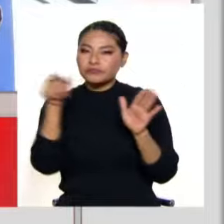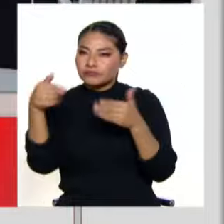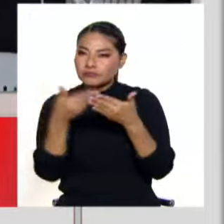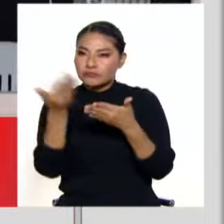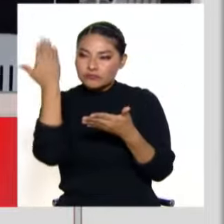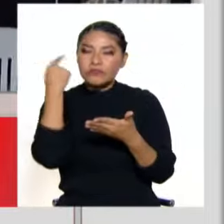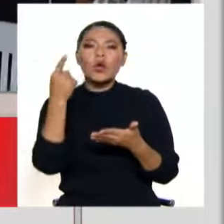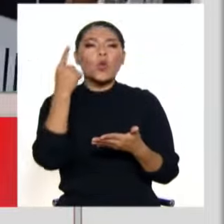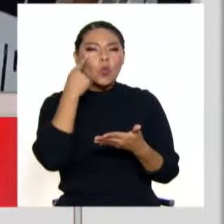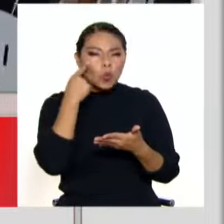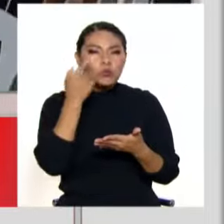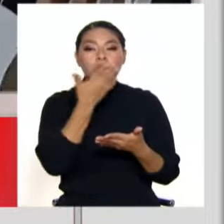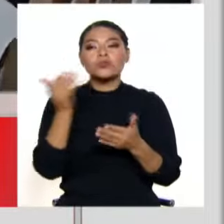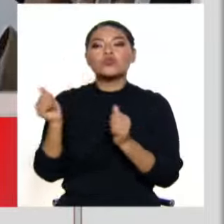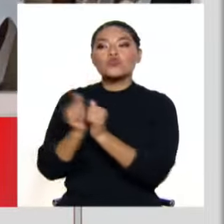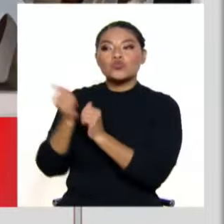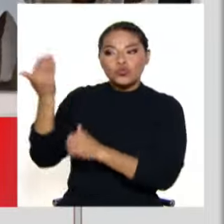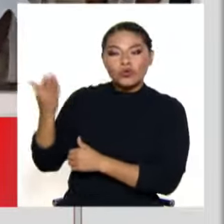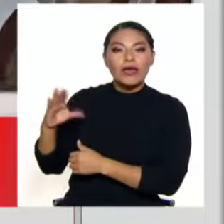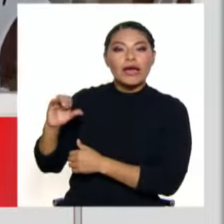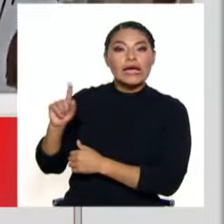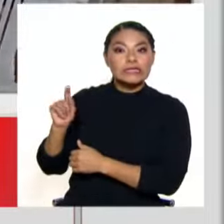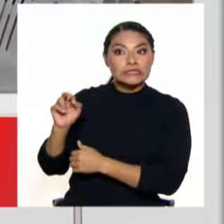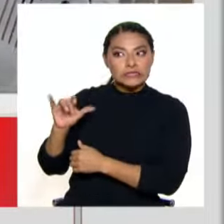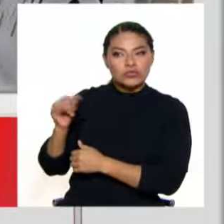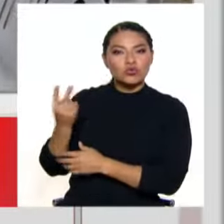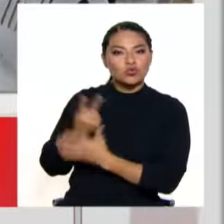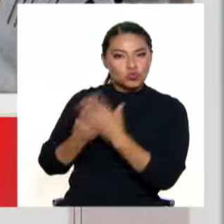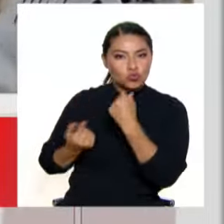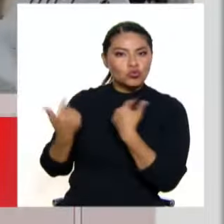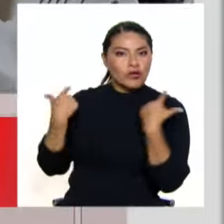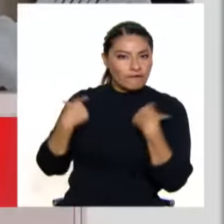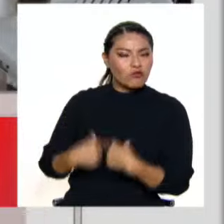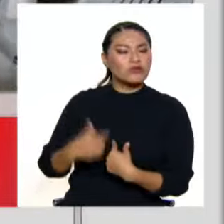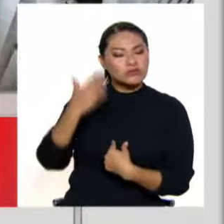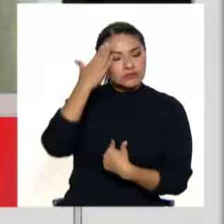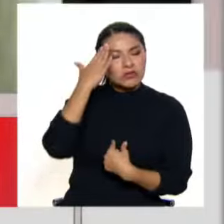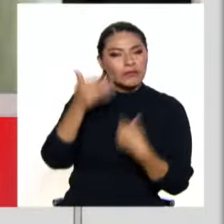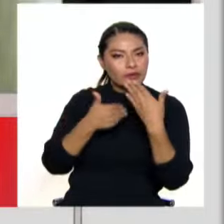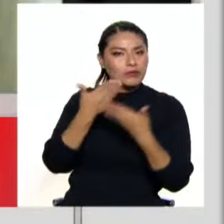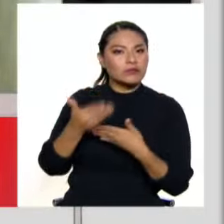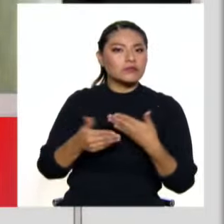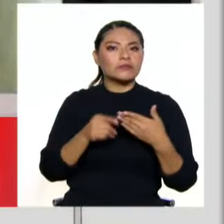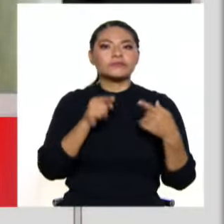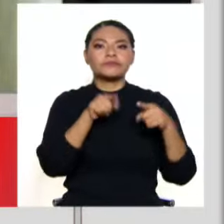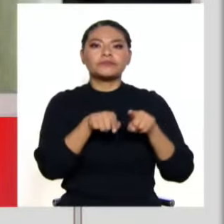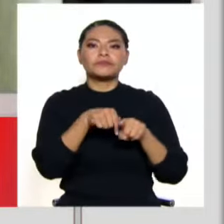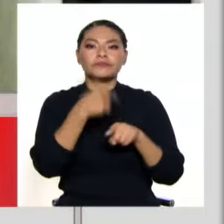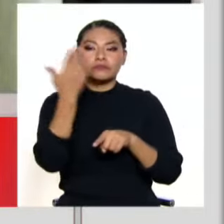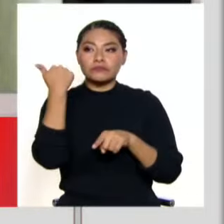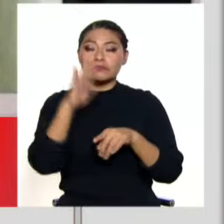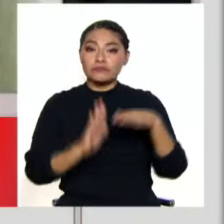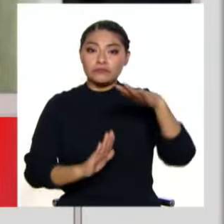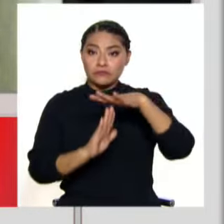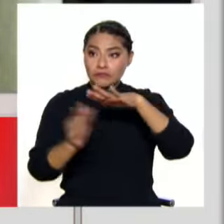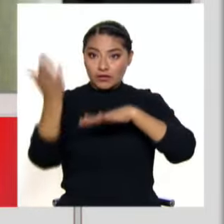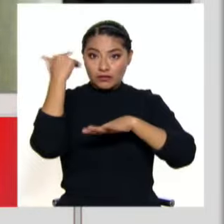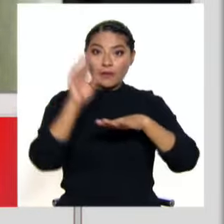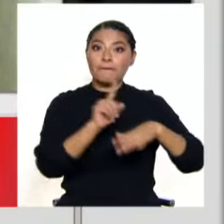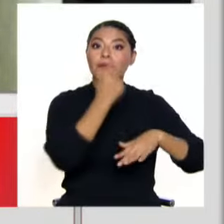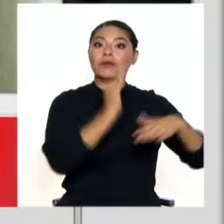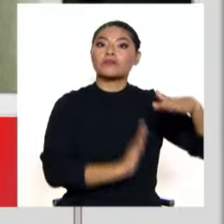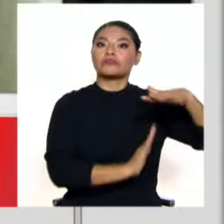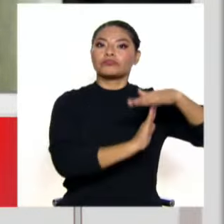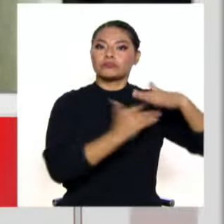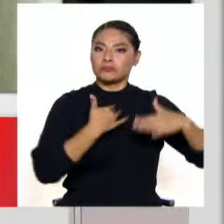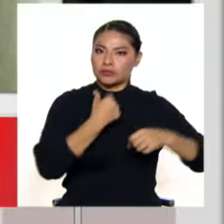inició, junto con el doctor del Castillo y el doctor Salas, no le tengo mucha esperanza, ya que recuerden que ante la medida de suspensión que tomó la Junta en